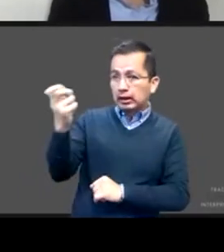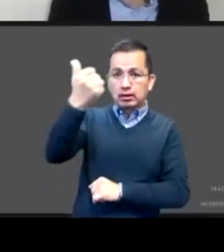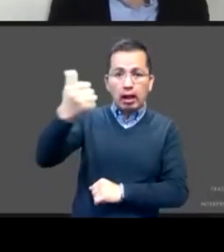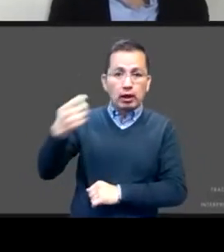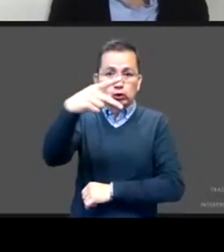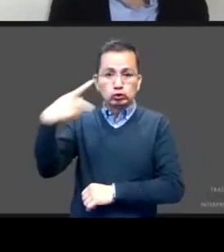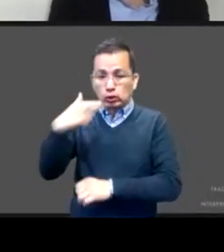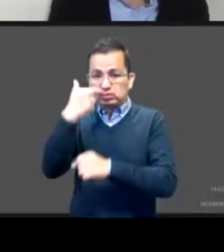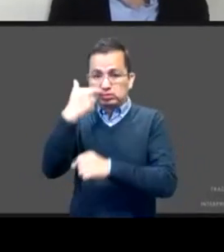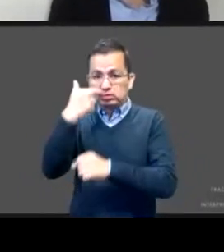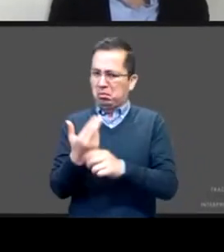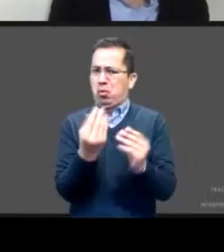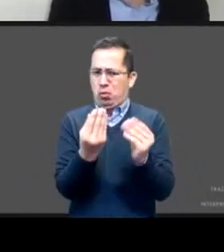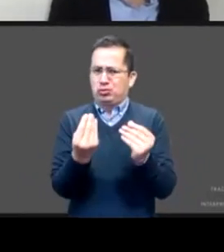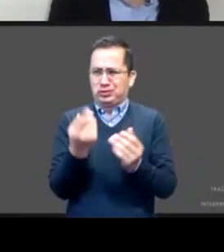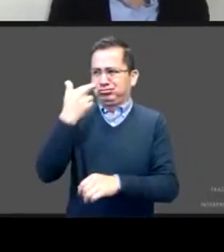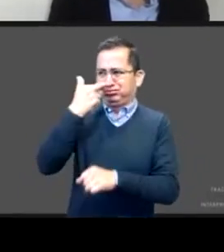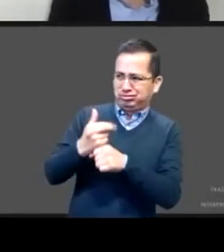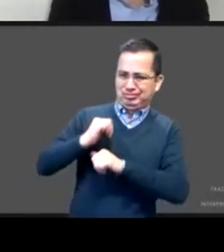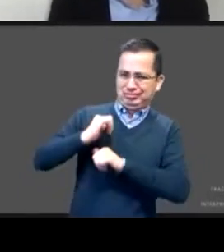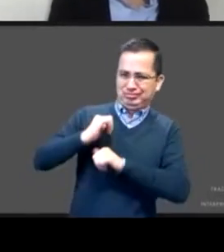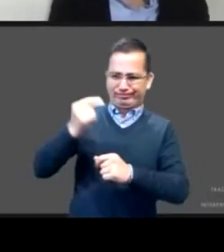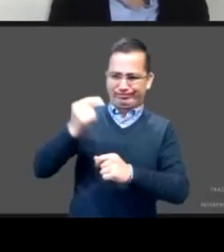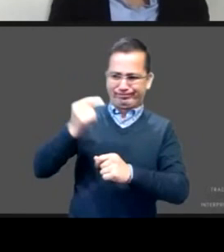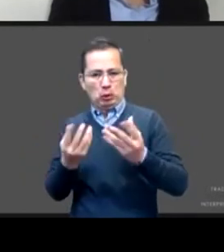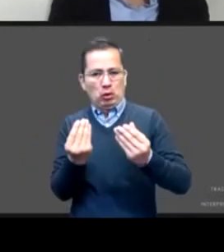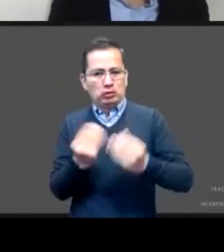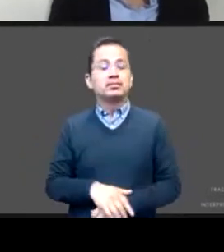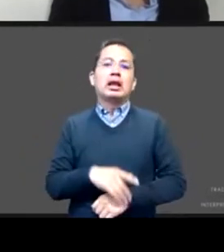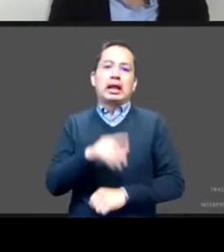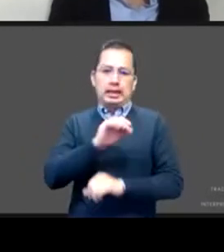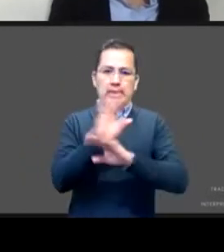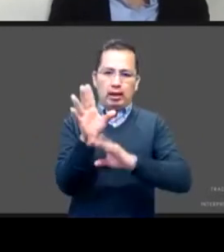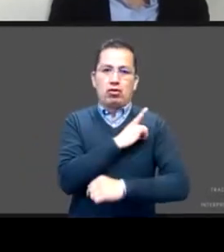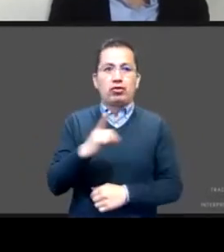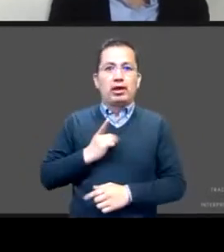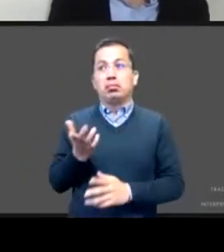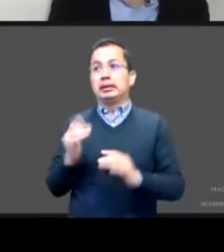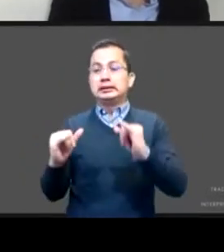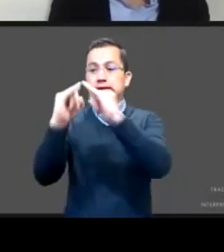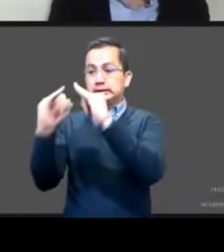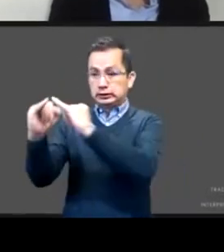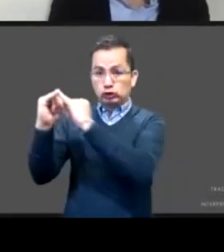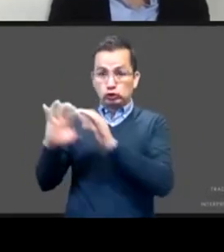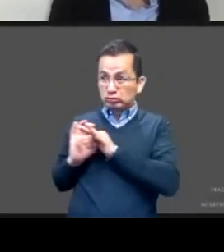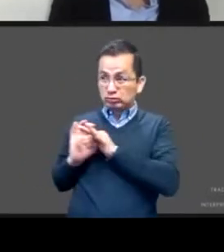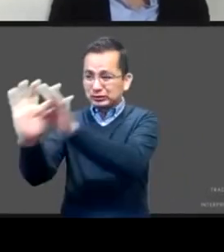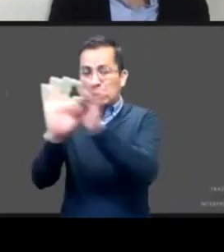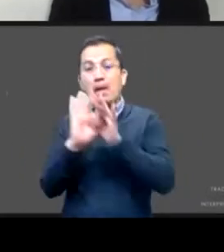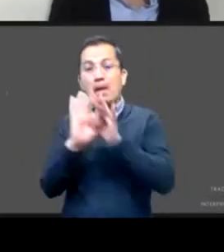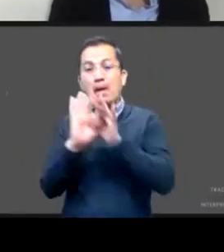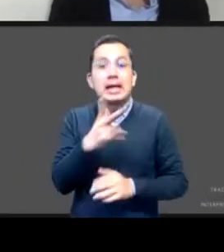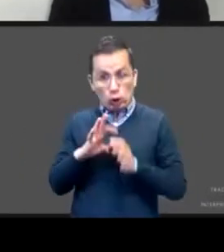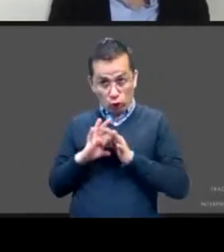estamos seguras que efectivamente como bien lo señala una mejor articulación entre las instituciones nos llevará